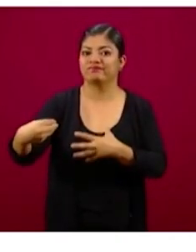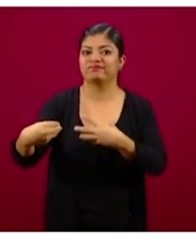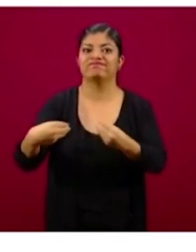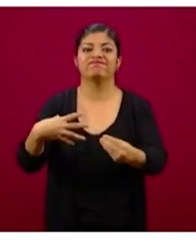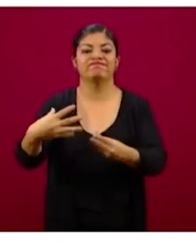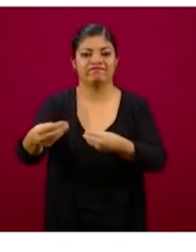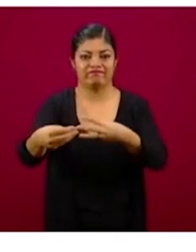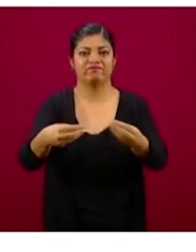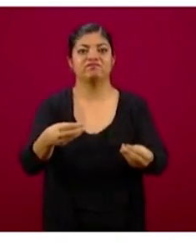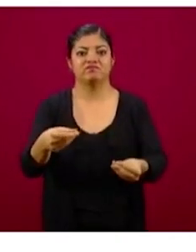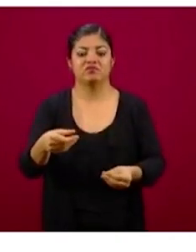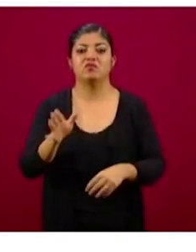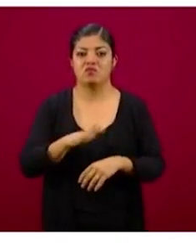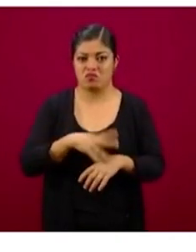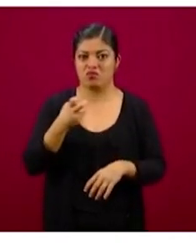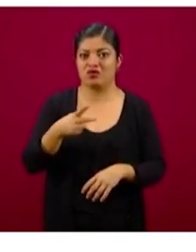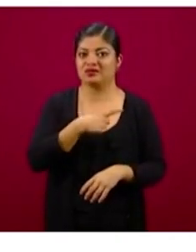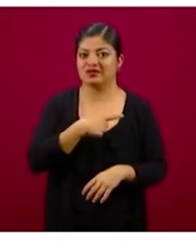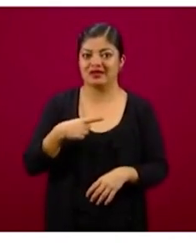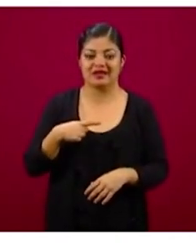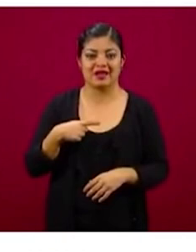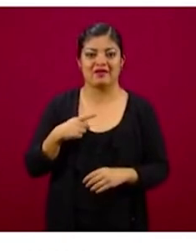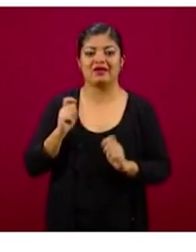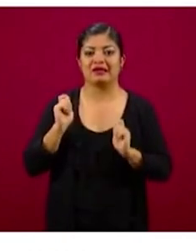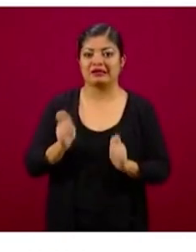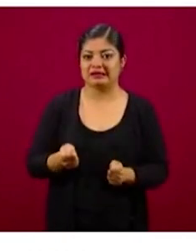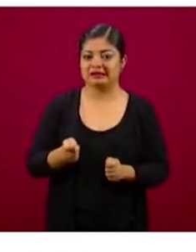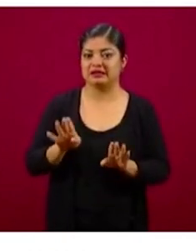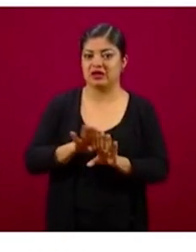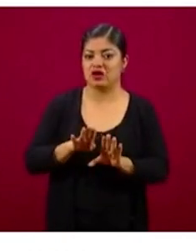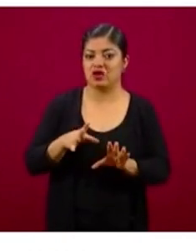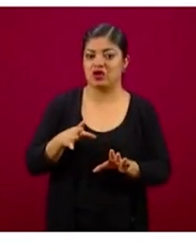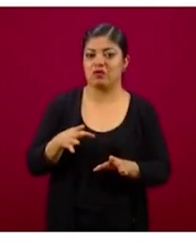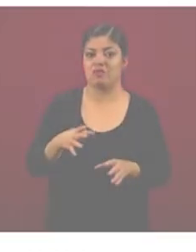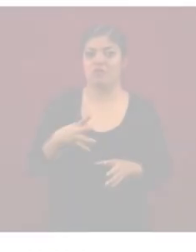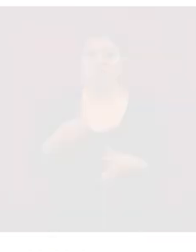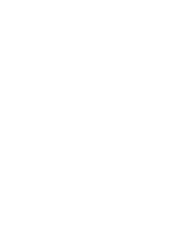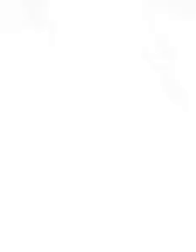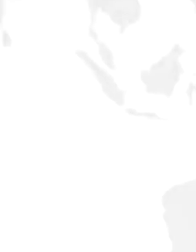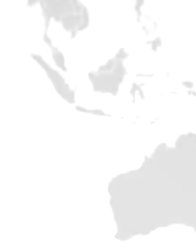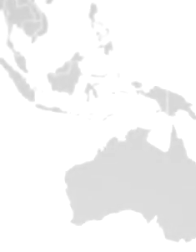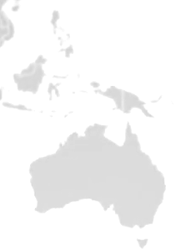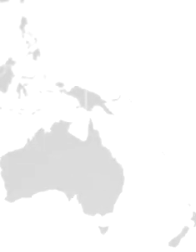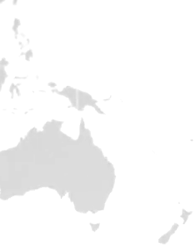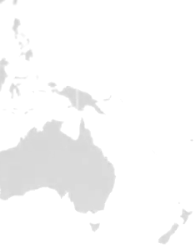la enfermedad y por lo tanto mantener la epidemia activa en México.